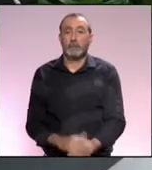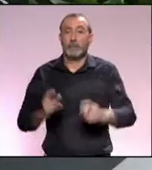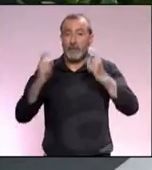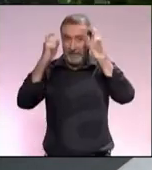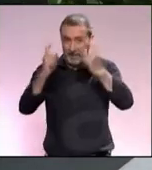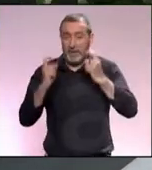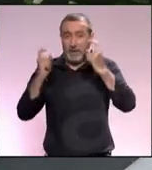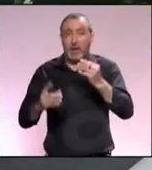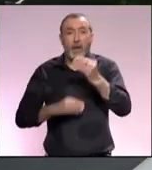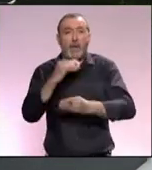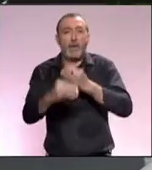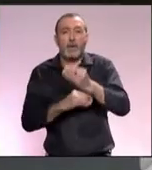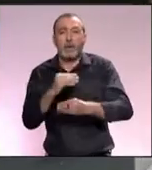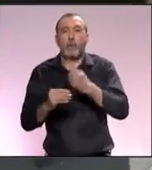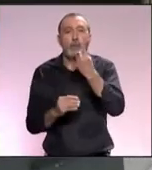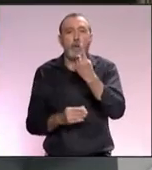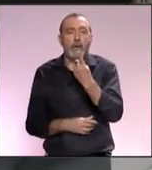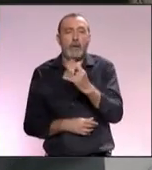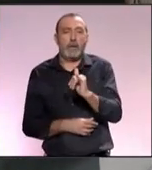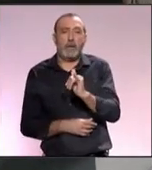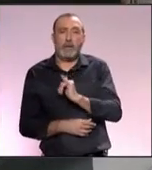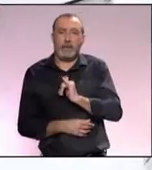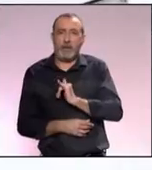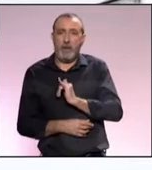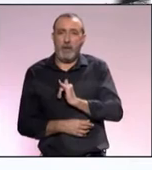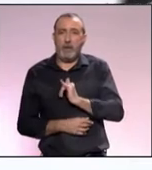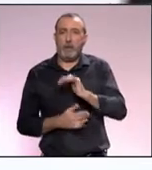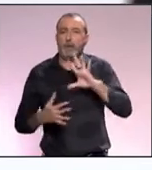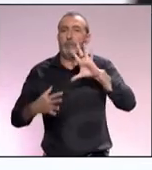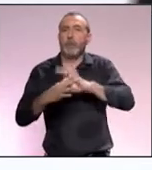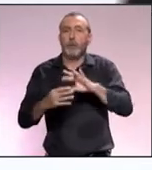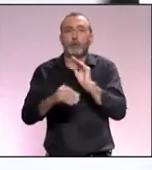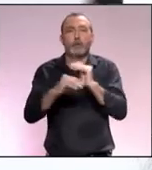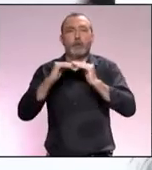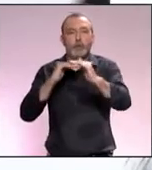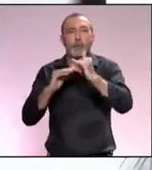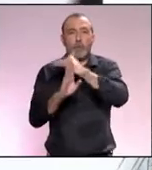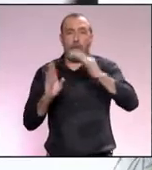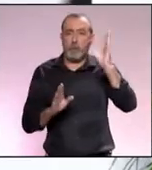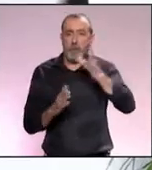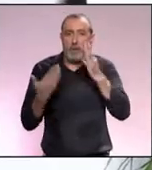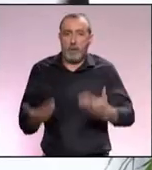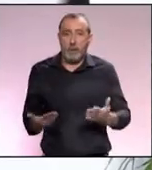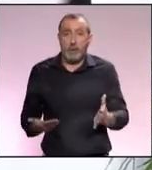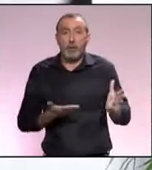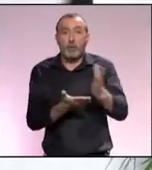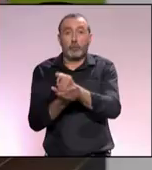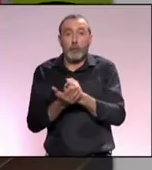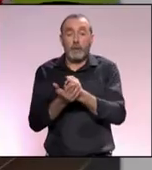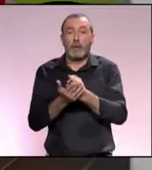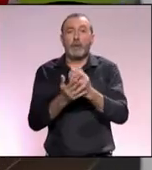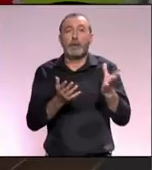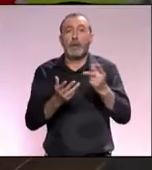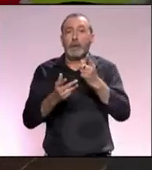Al fin y al cabo, lo que intentamos hacer es seguir una ética, digamos, correcta con lo que es la sostenibilidad y el medioambiente actual.